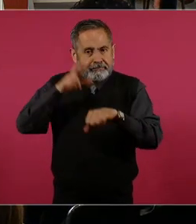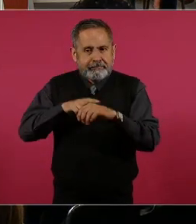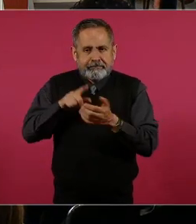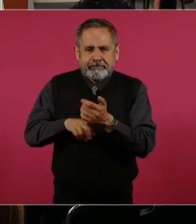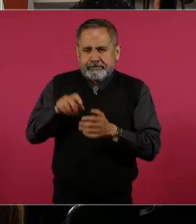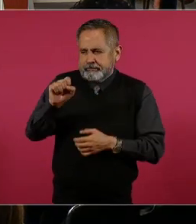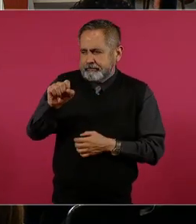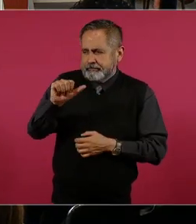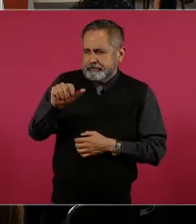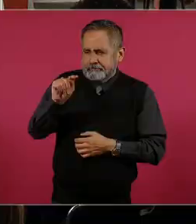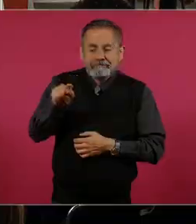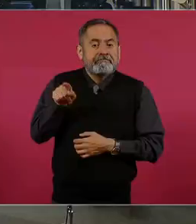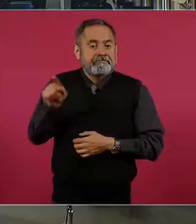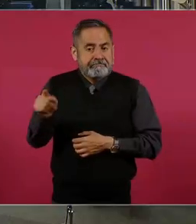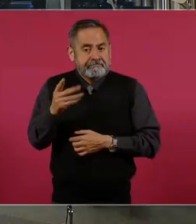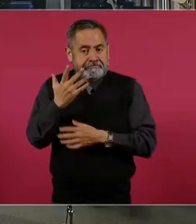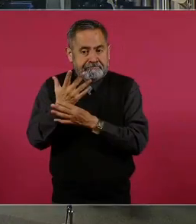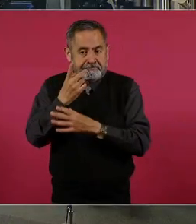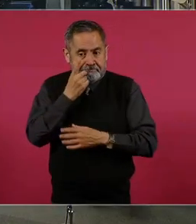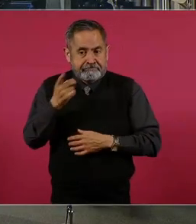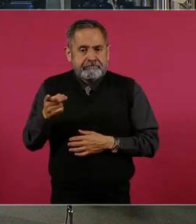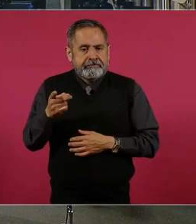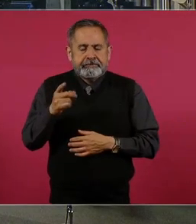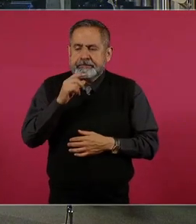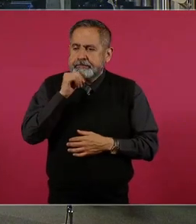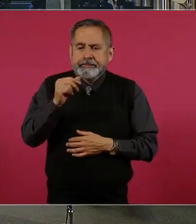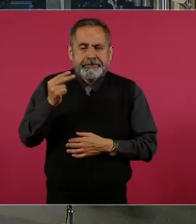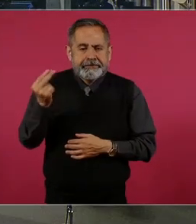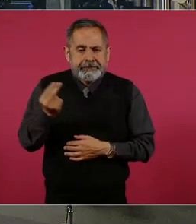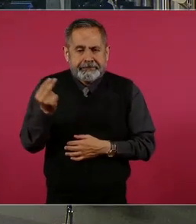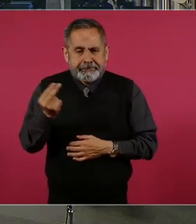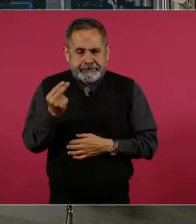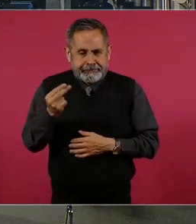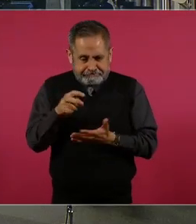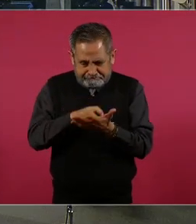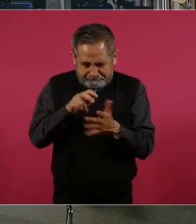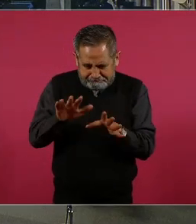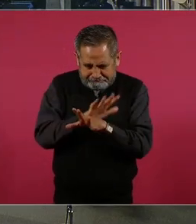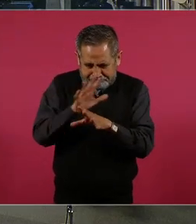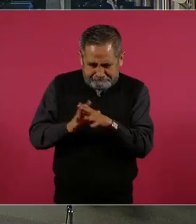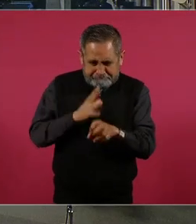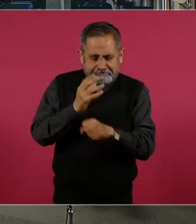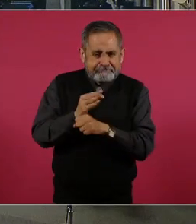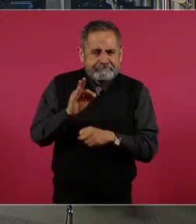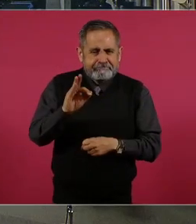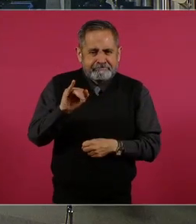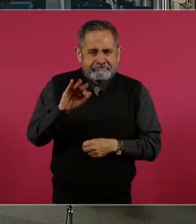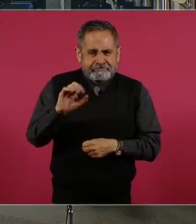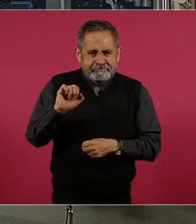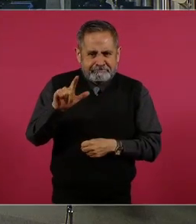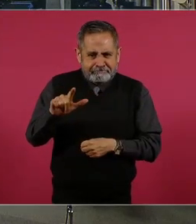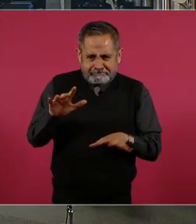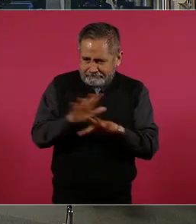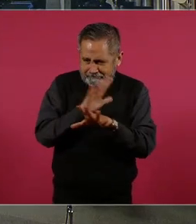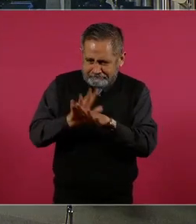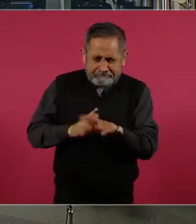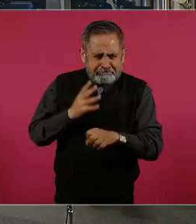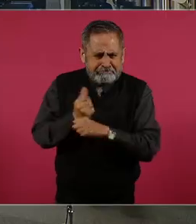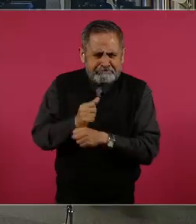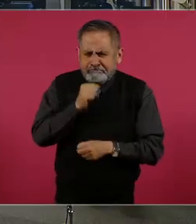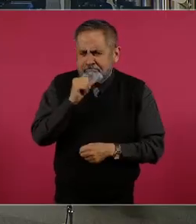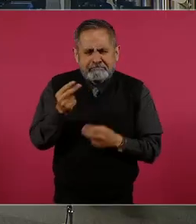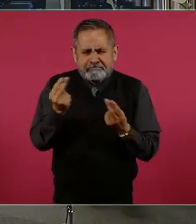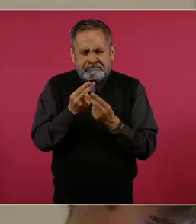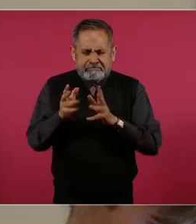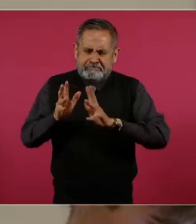habló de que no es necesaria una reforma fiscal y que hay mucho